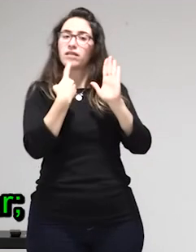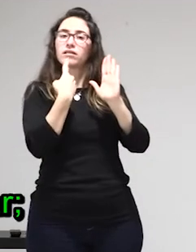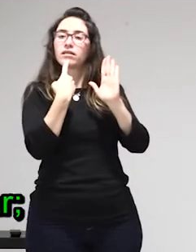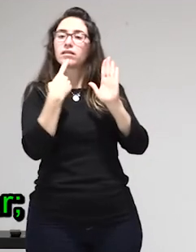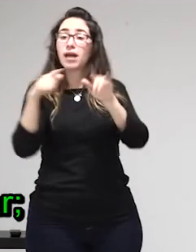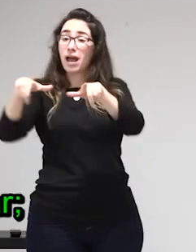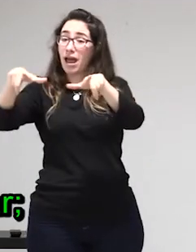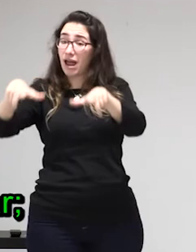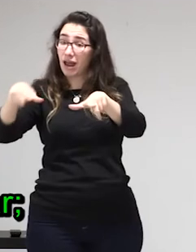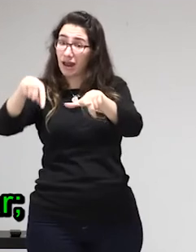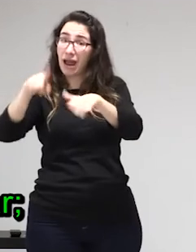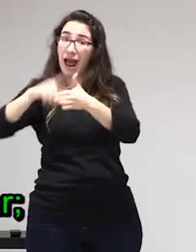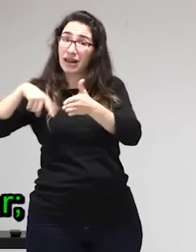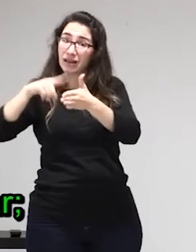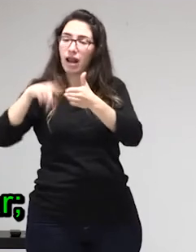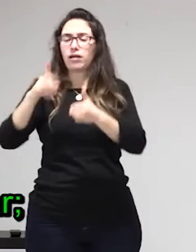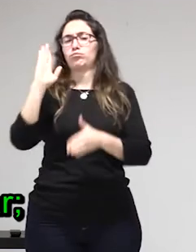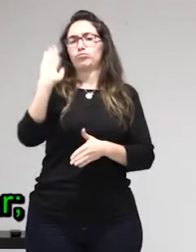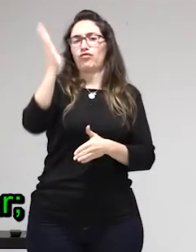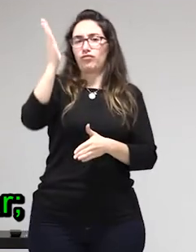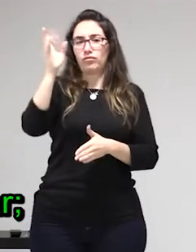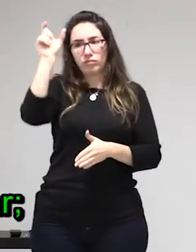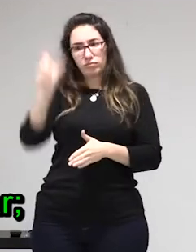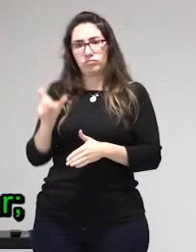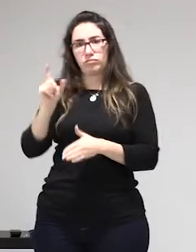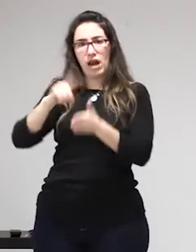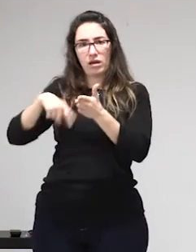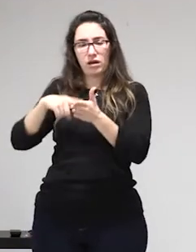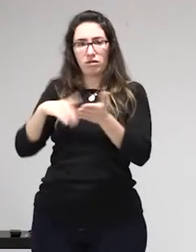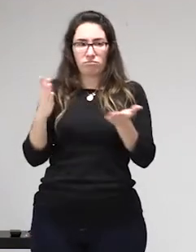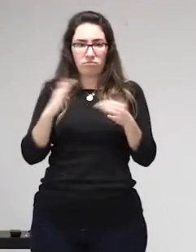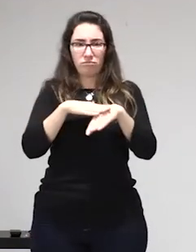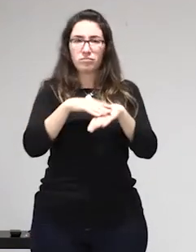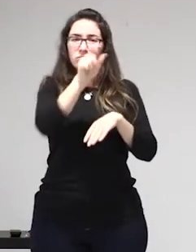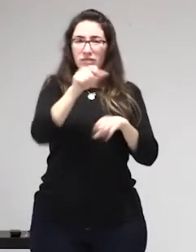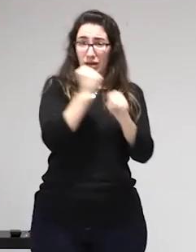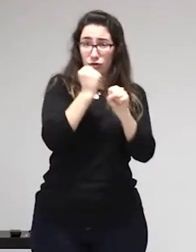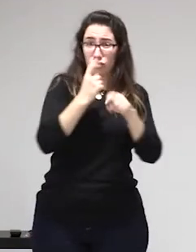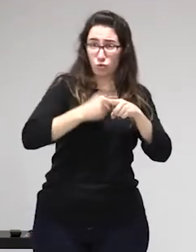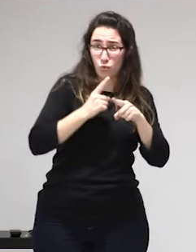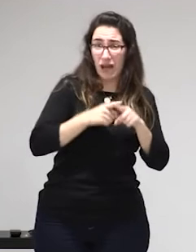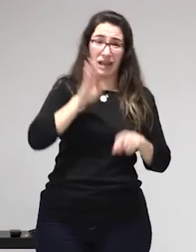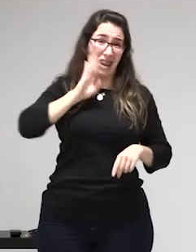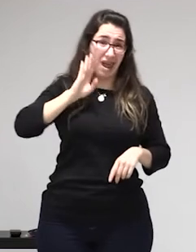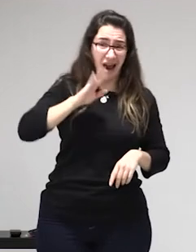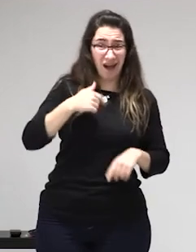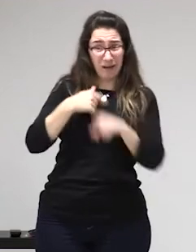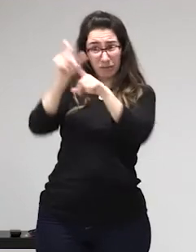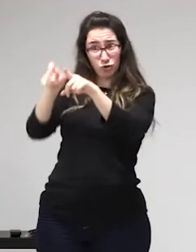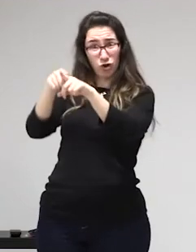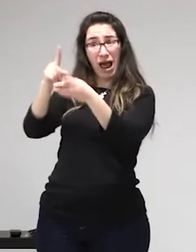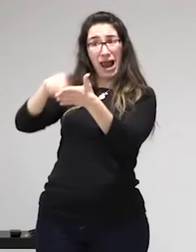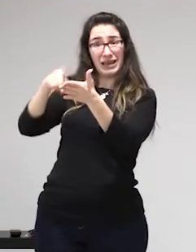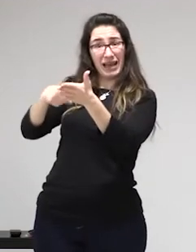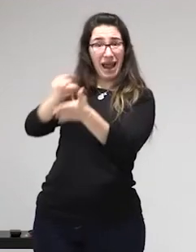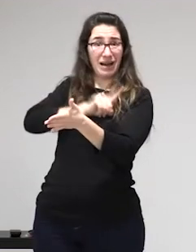una persona puede decidir denunciar ahora luego nadie le garantiza que realmente vayan a darle los derechos de arraigo vayan a